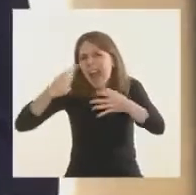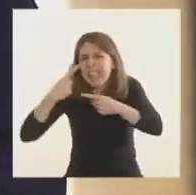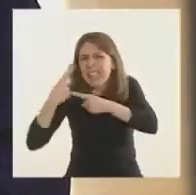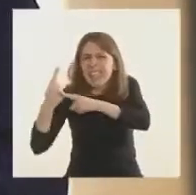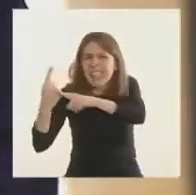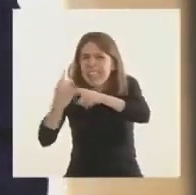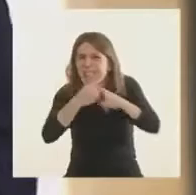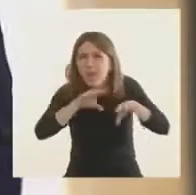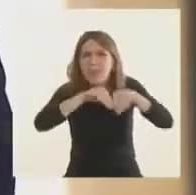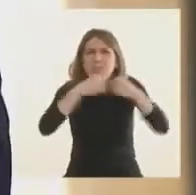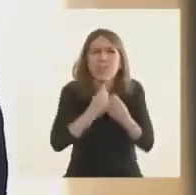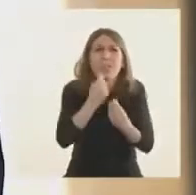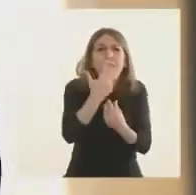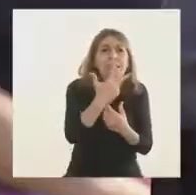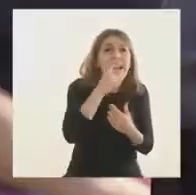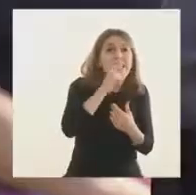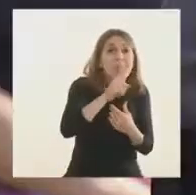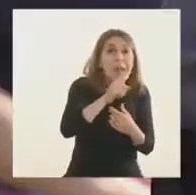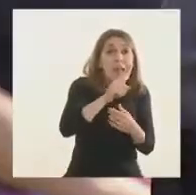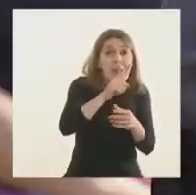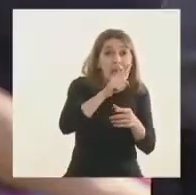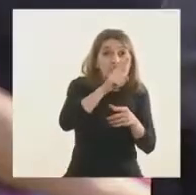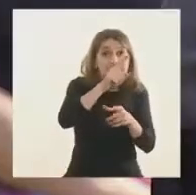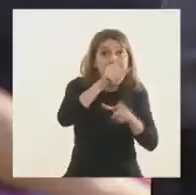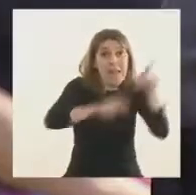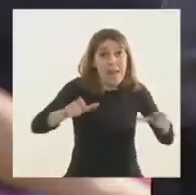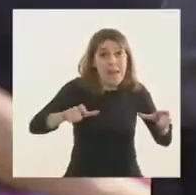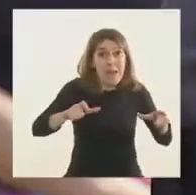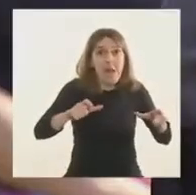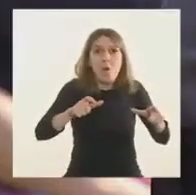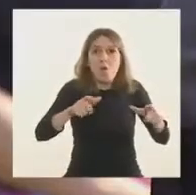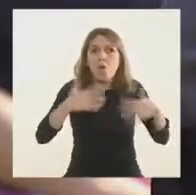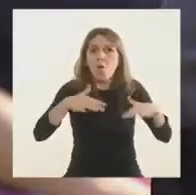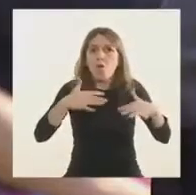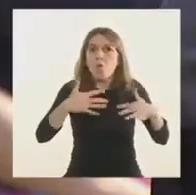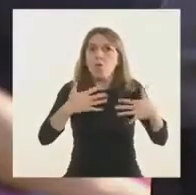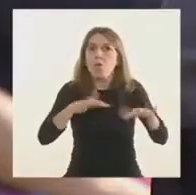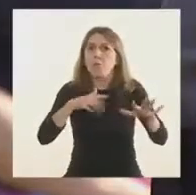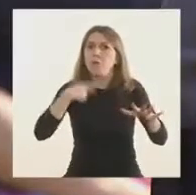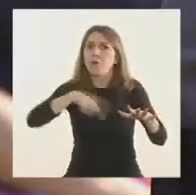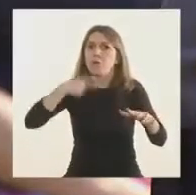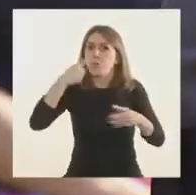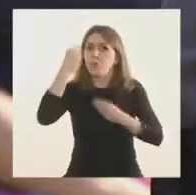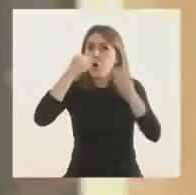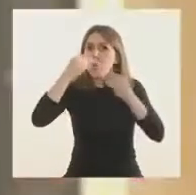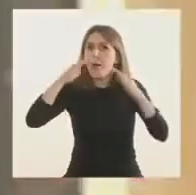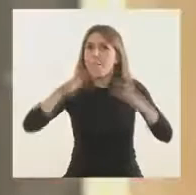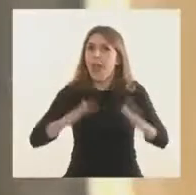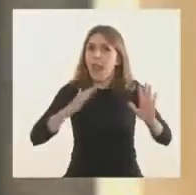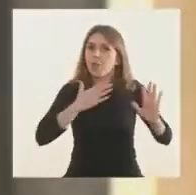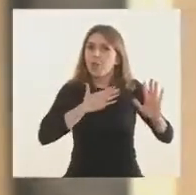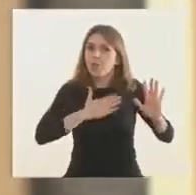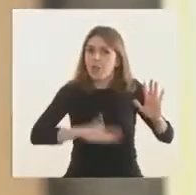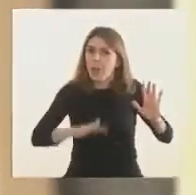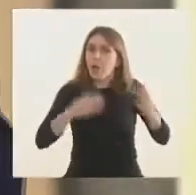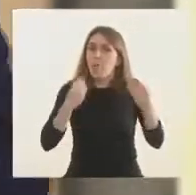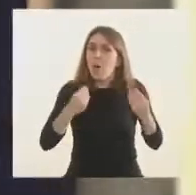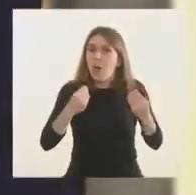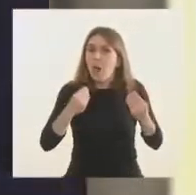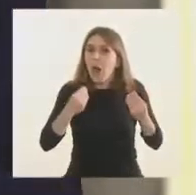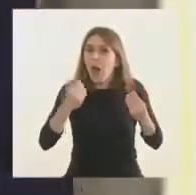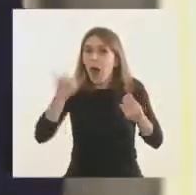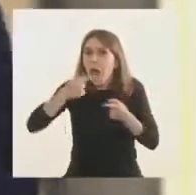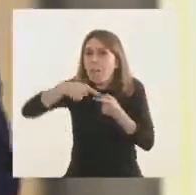Argentina. Y esto nos va a dar, insisto, mucha tranquilidad. Mucha tranquilidad. Porque nos va a permitir ver